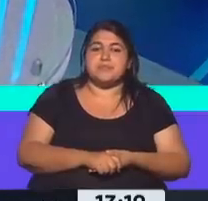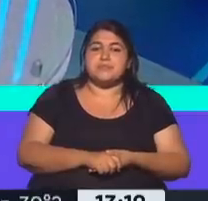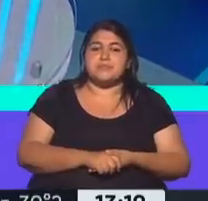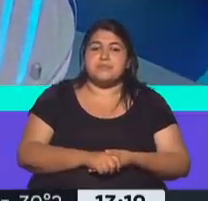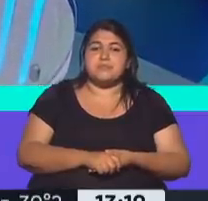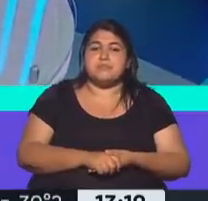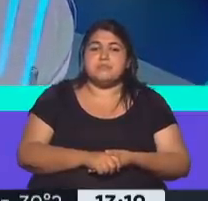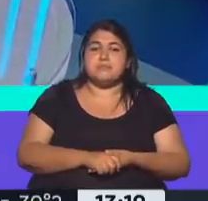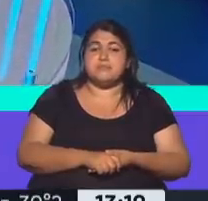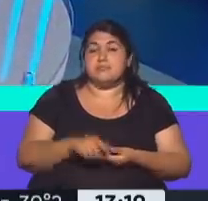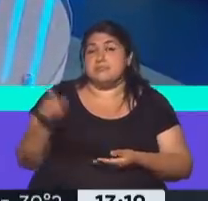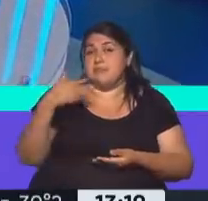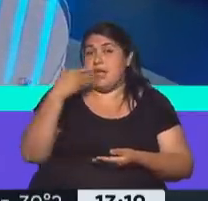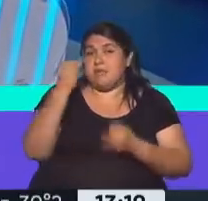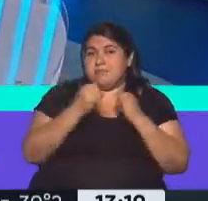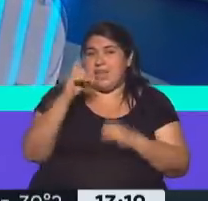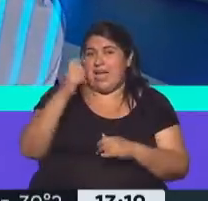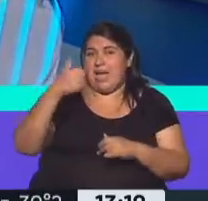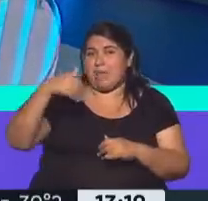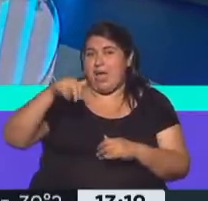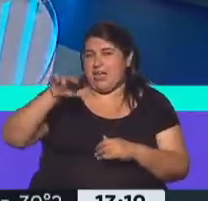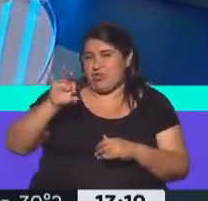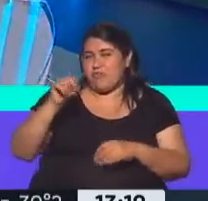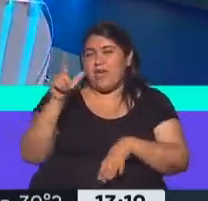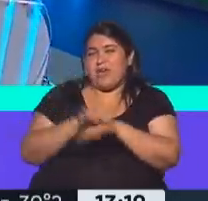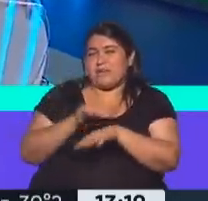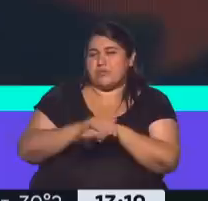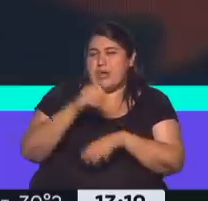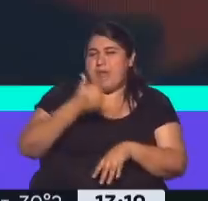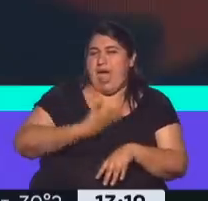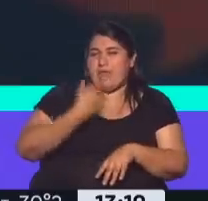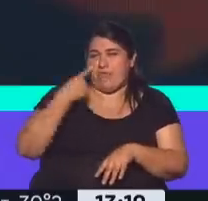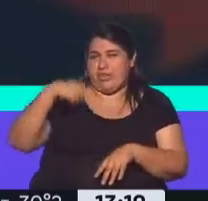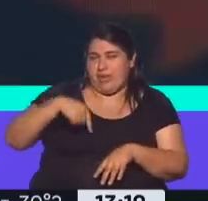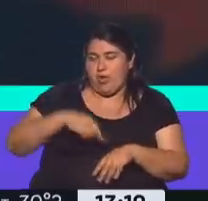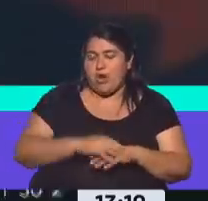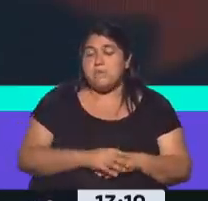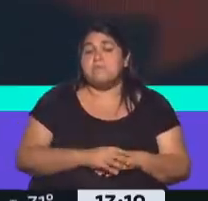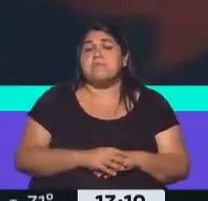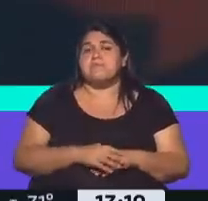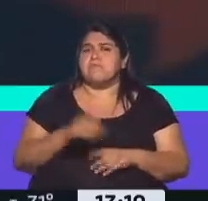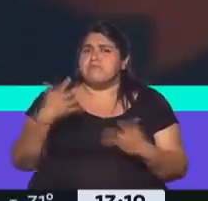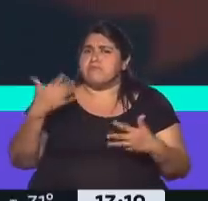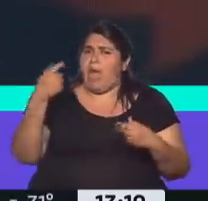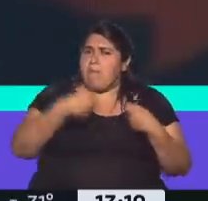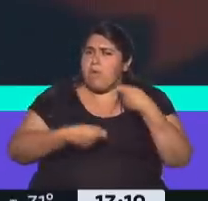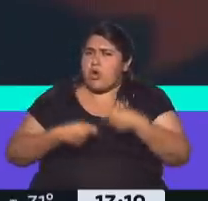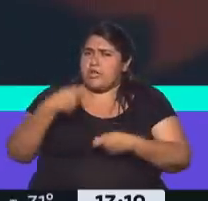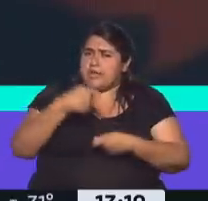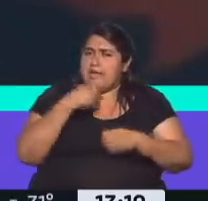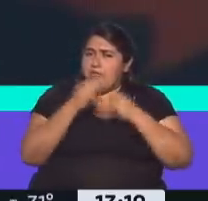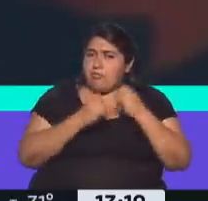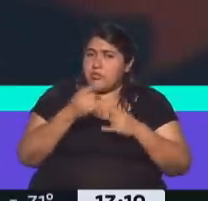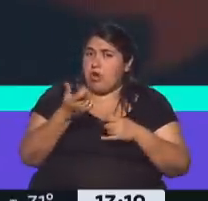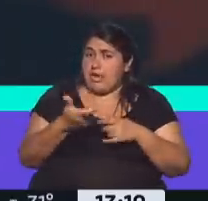A ver, el testimonio, Vero, de Cristina Camaño, es la actual interventora de la AFI. Varias cuestiones aportan a lo que ya veníamos diciendo, ¿no? Hay un material